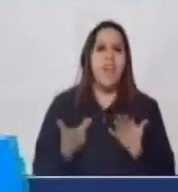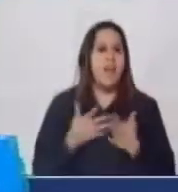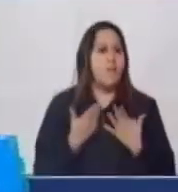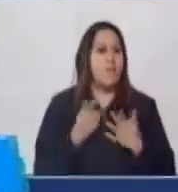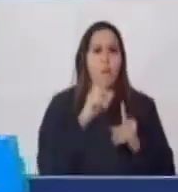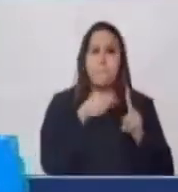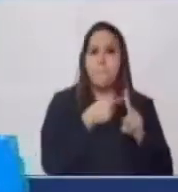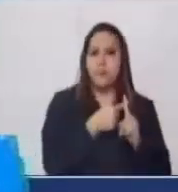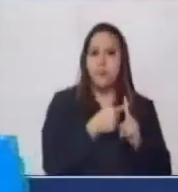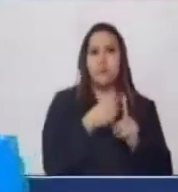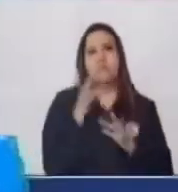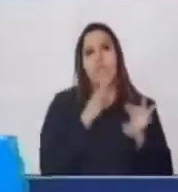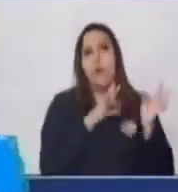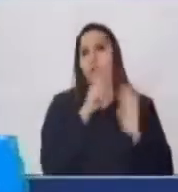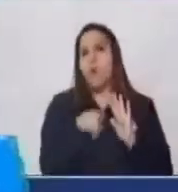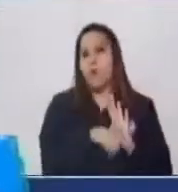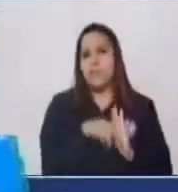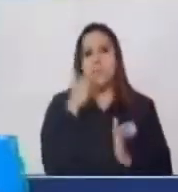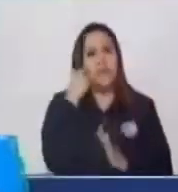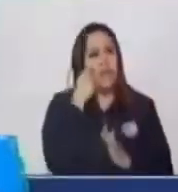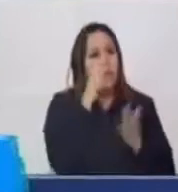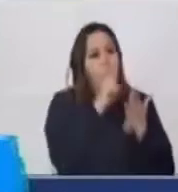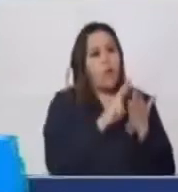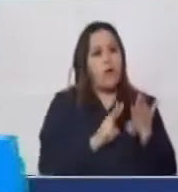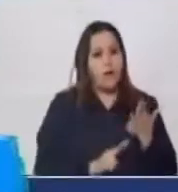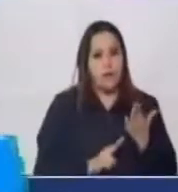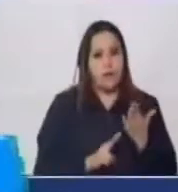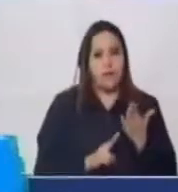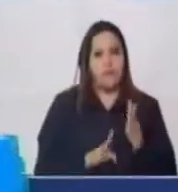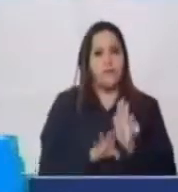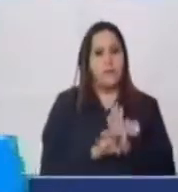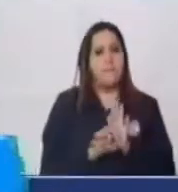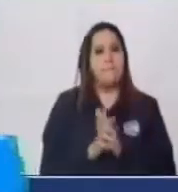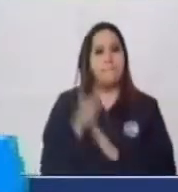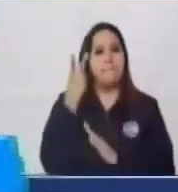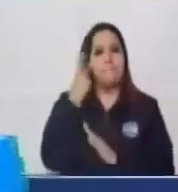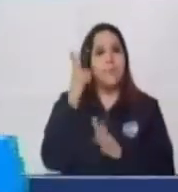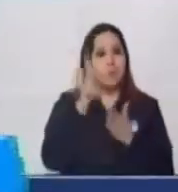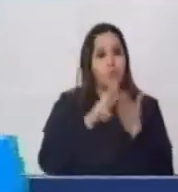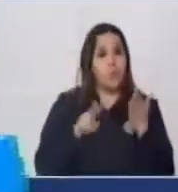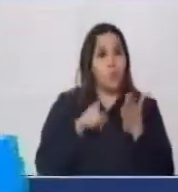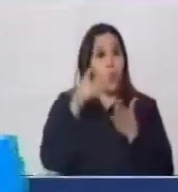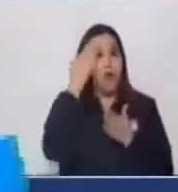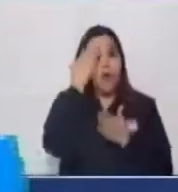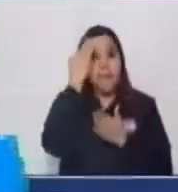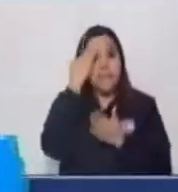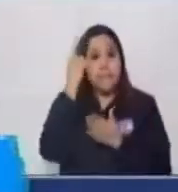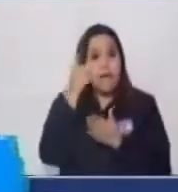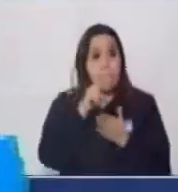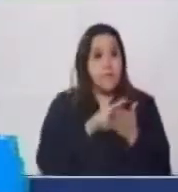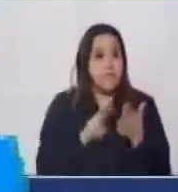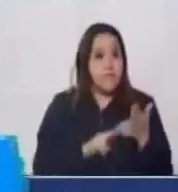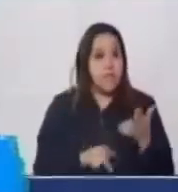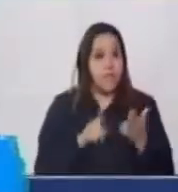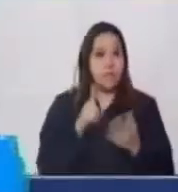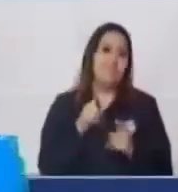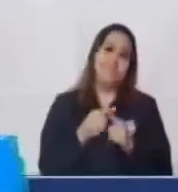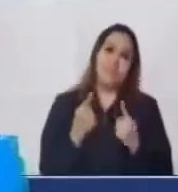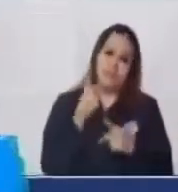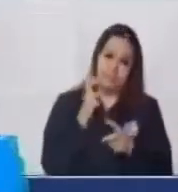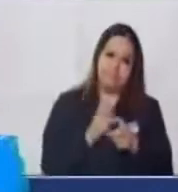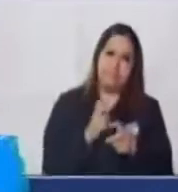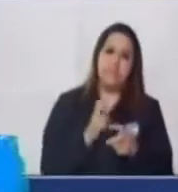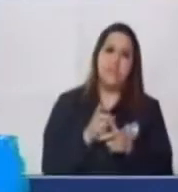problema Y sacar el resultado Acá vamos a leer Ustedes ya saben leer Y si a algunos se les dificulta